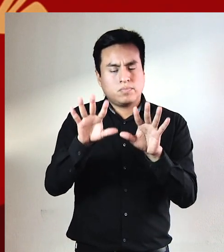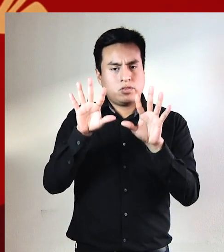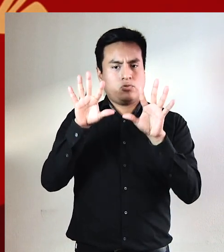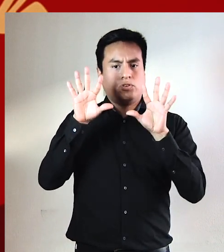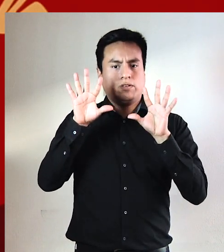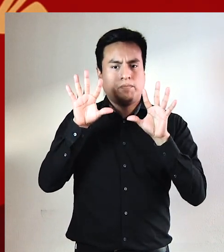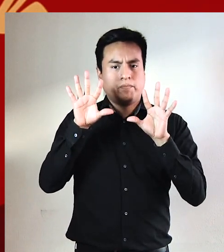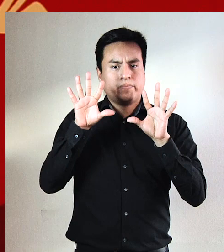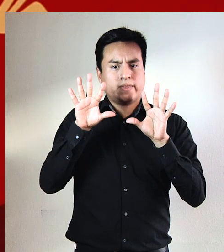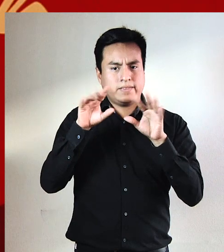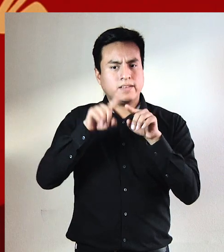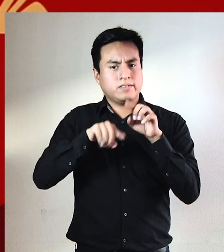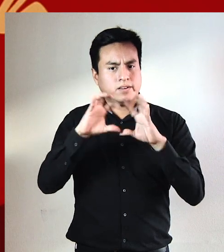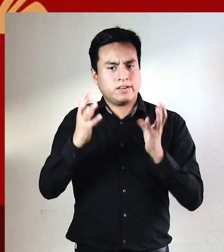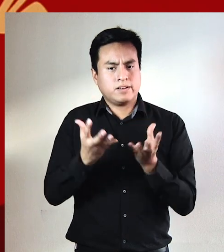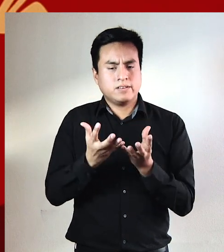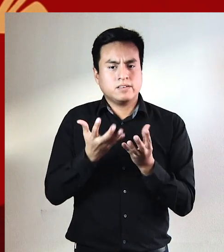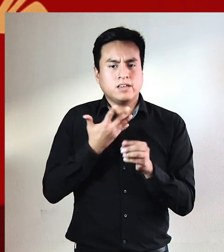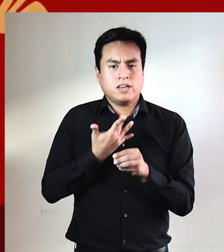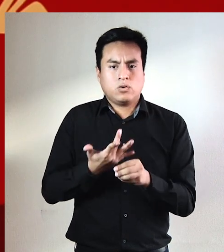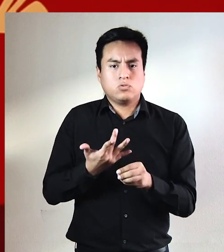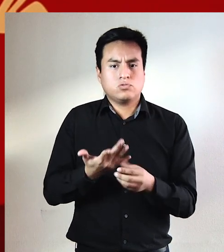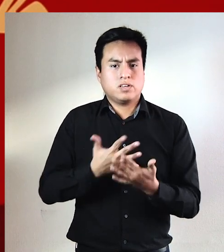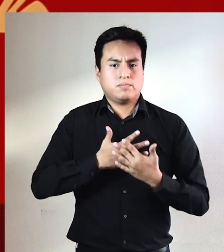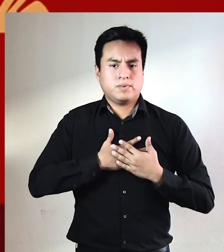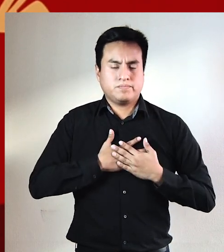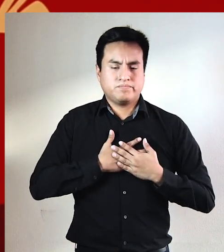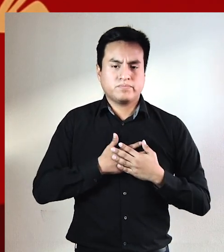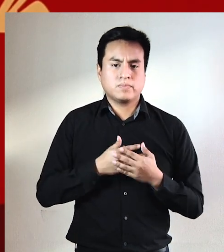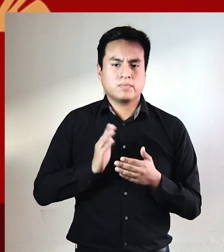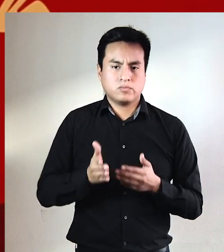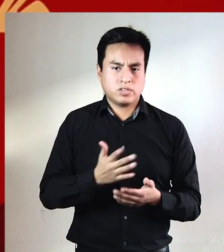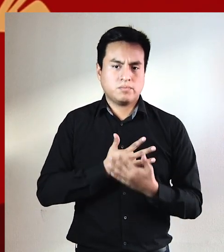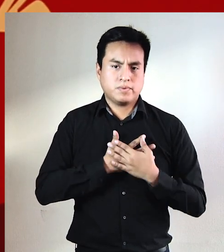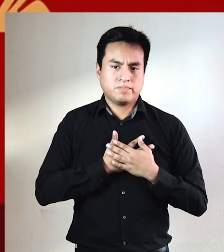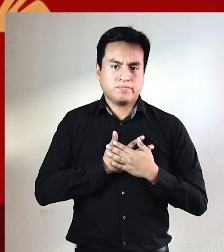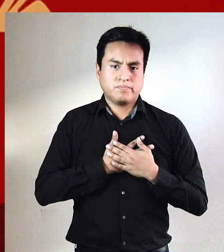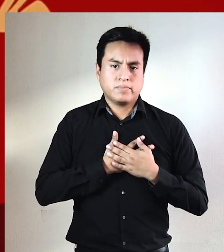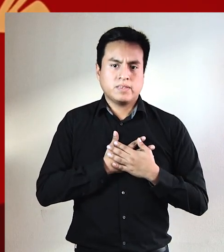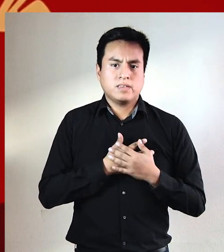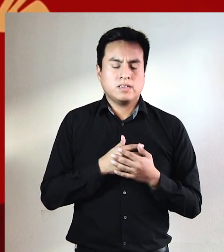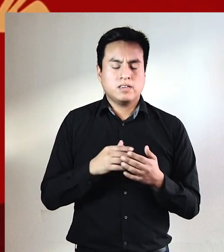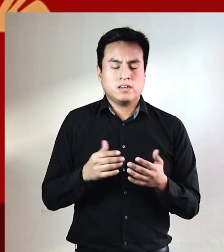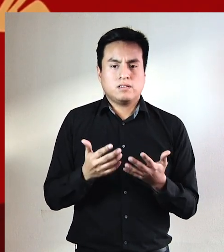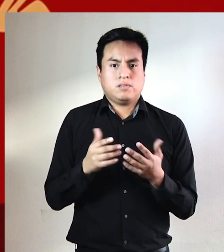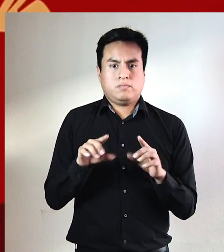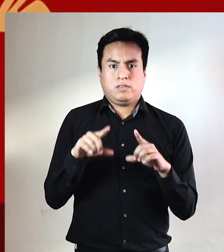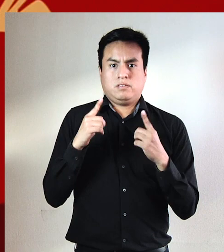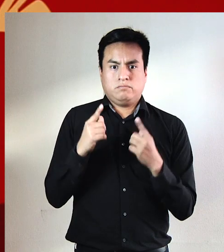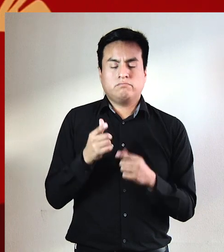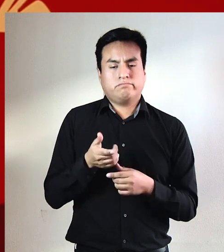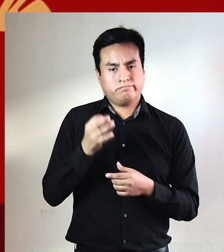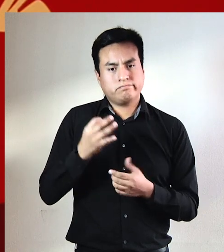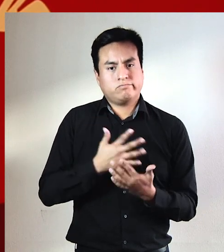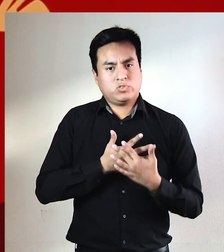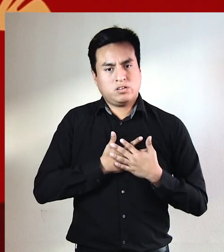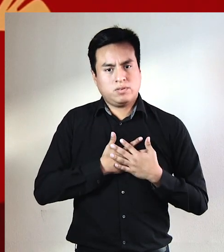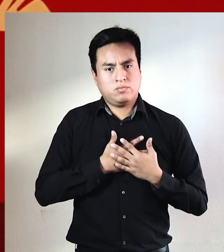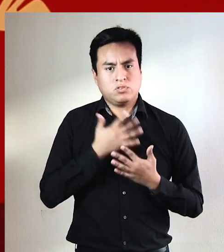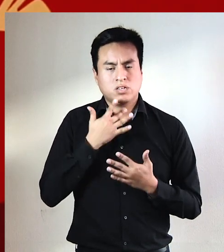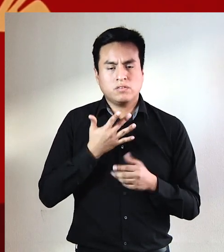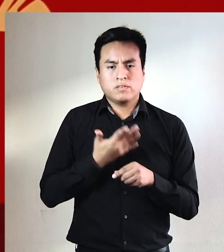resplandores de esta tierra que aún nos ama, y nos ama, e increíblemente nos ama,